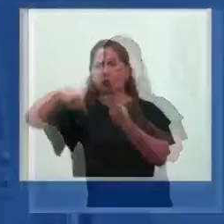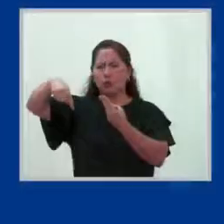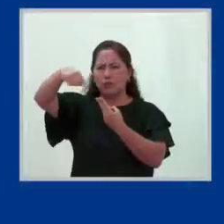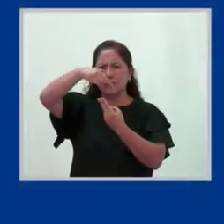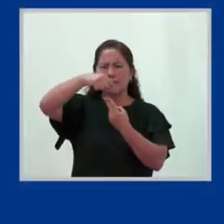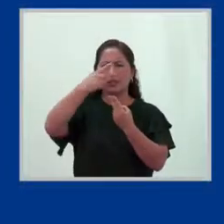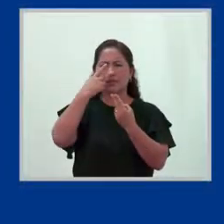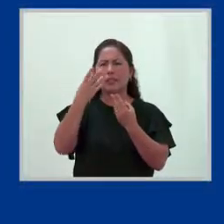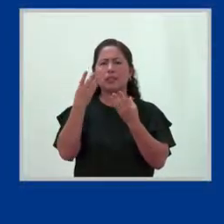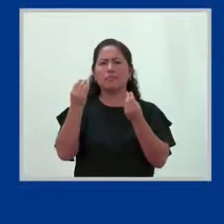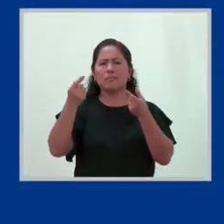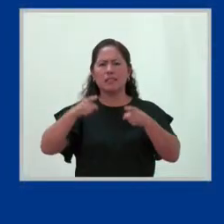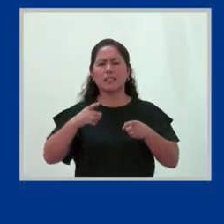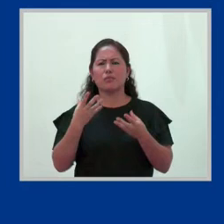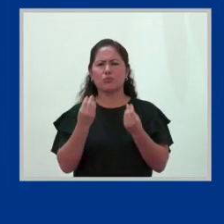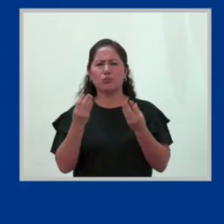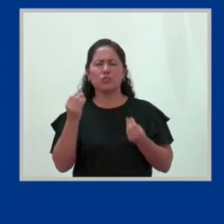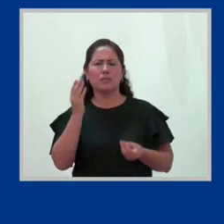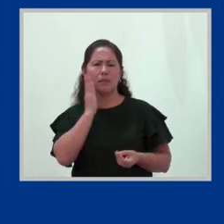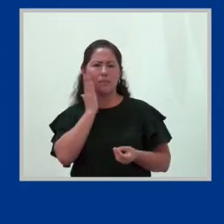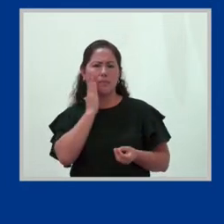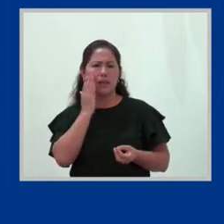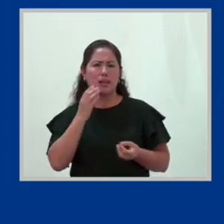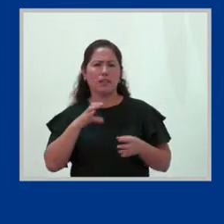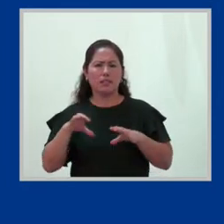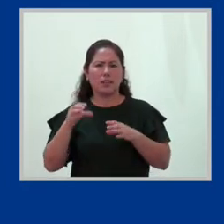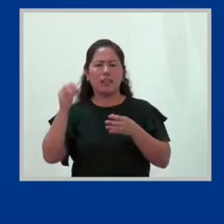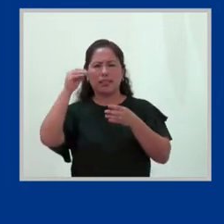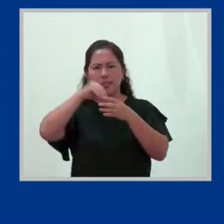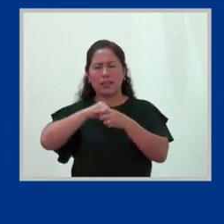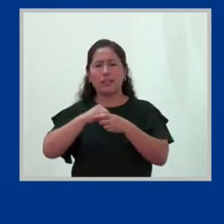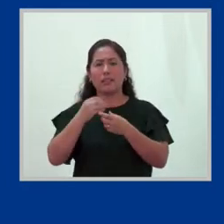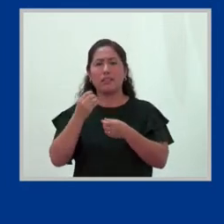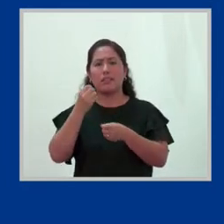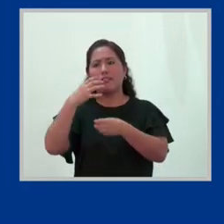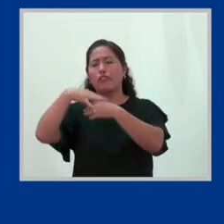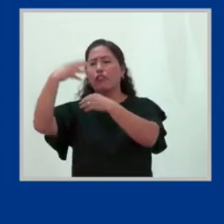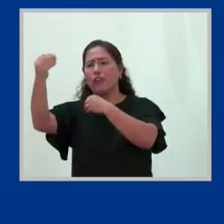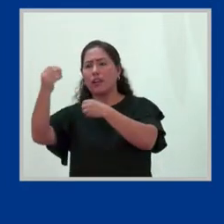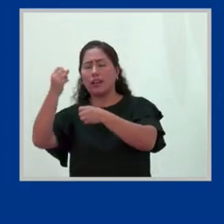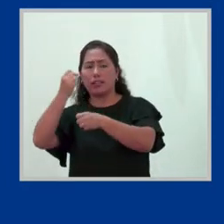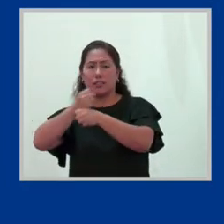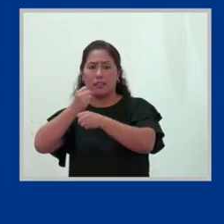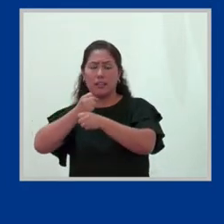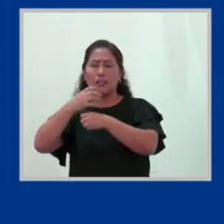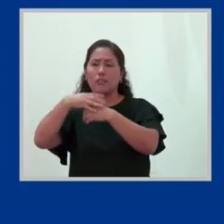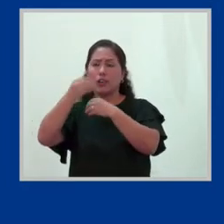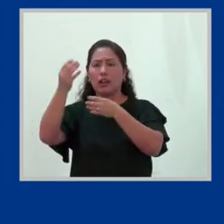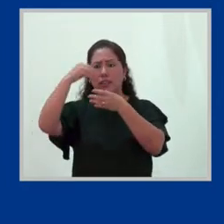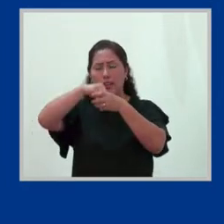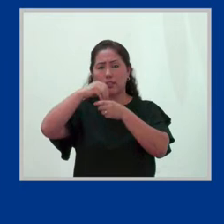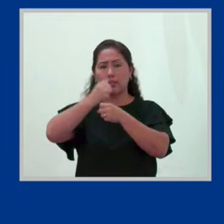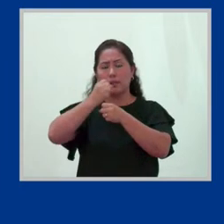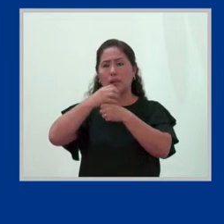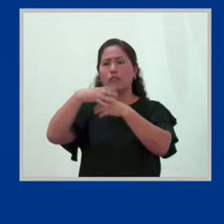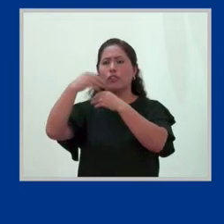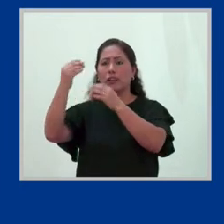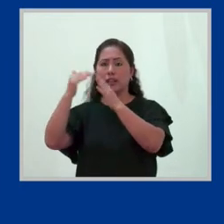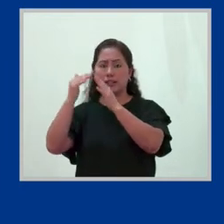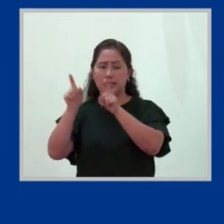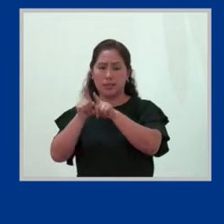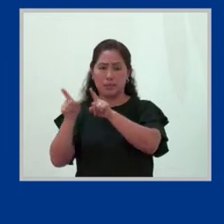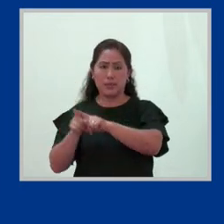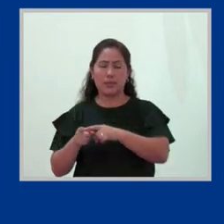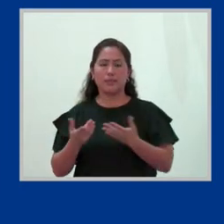pasar como madres, que realizamos trabajo subordinado fuera de casa también. Y finalmente, ¿qué se está